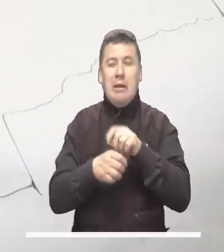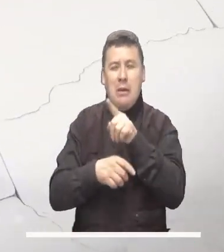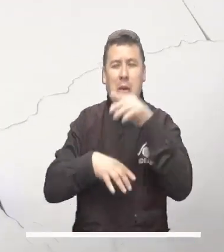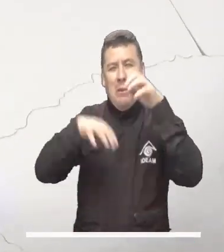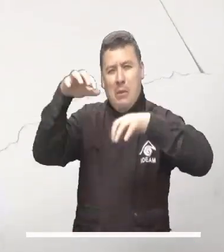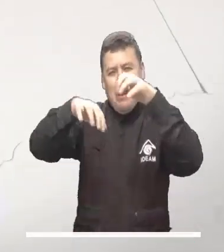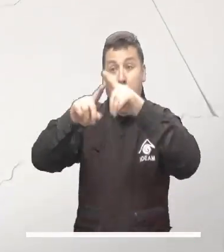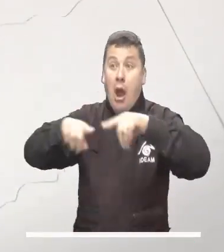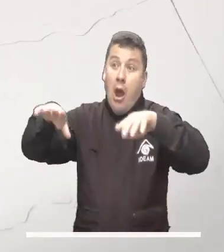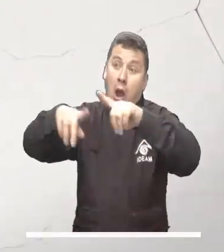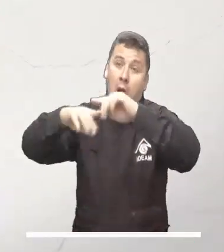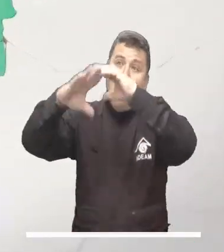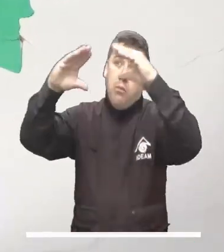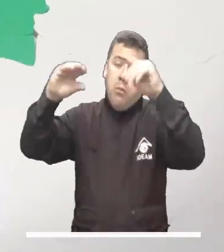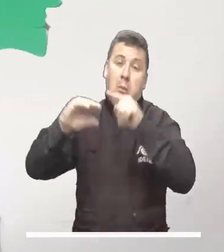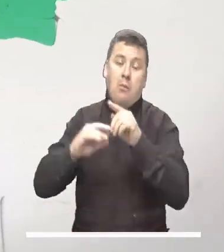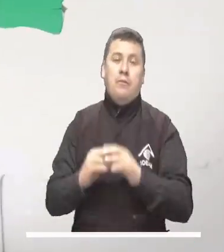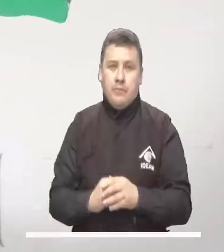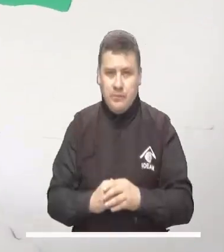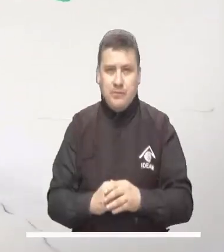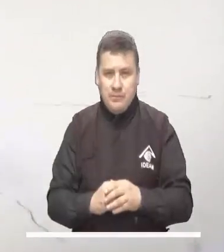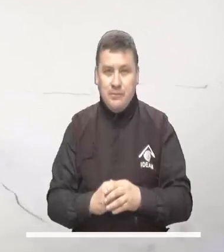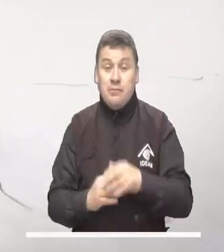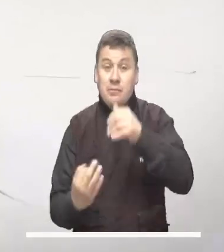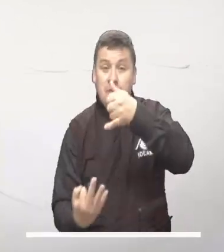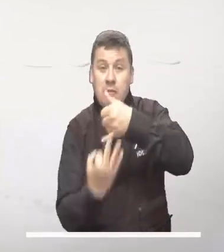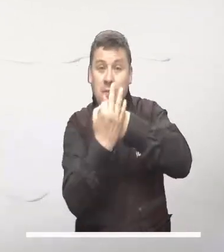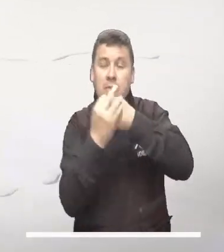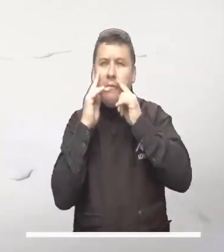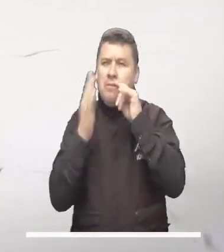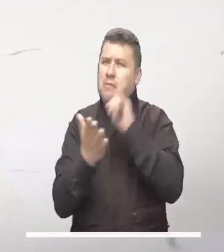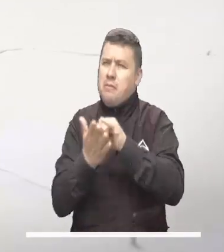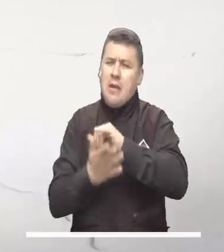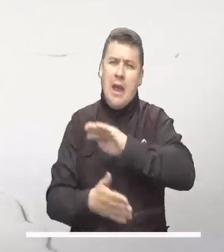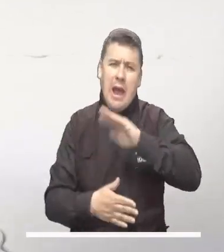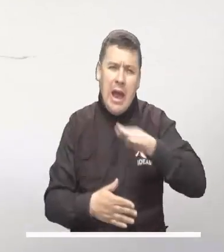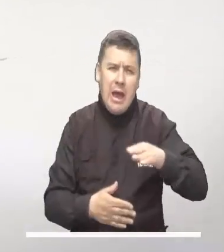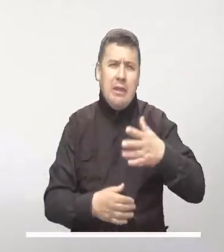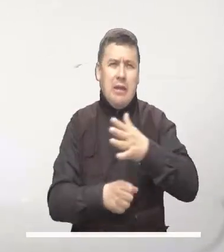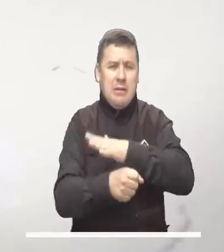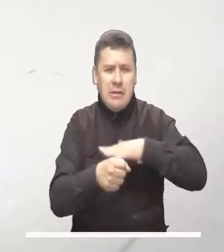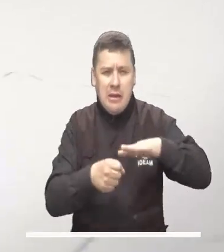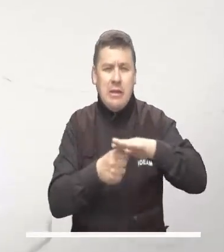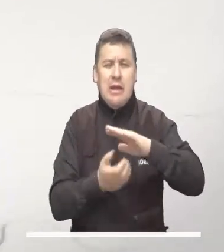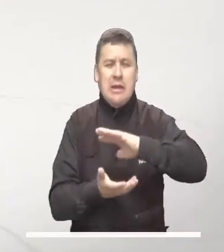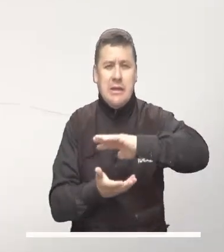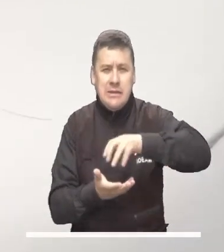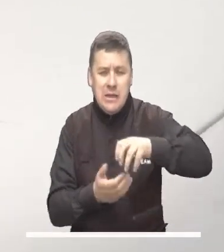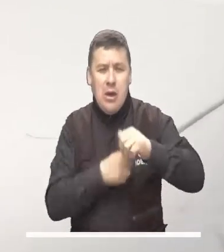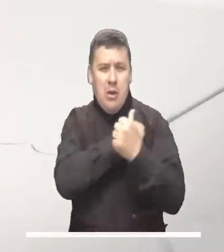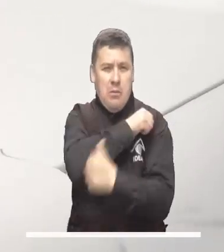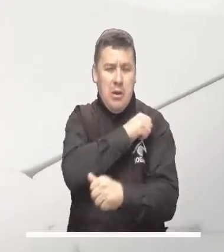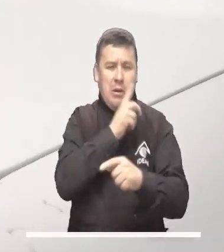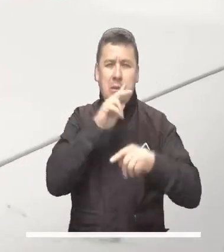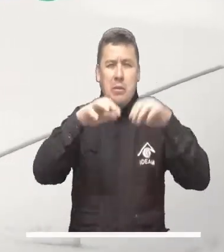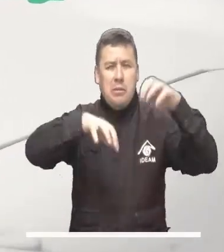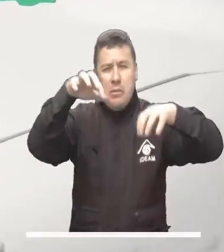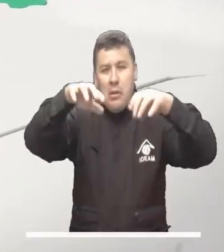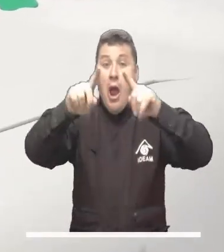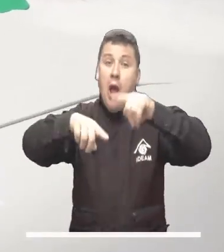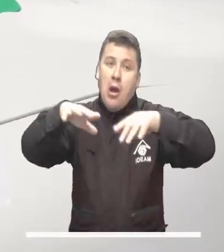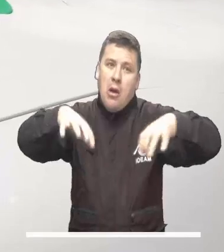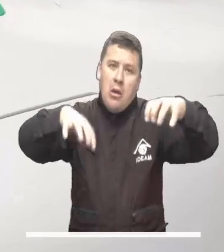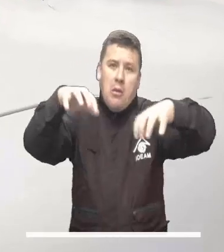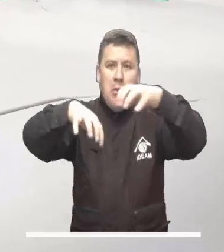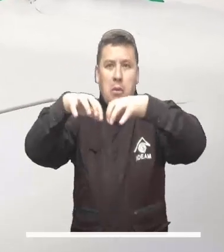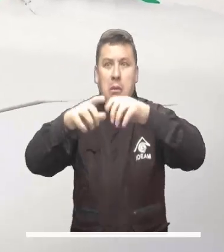El resto de la región amanece con tiempo nuboso. En la región andina seguirán las lluvias en Antioquia, Cundinamarca, Santanderes y Boyacá.